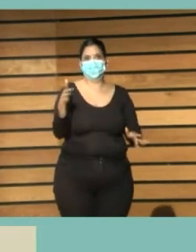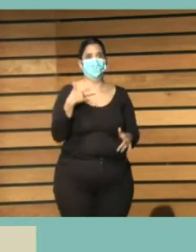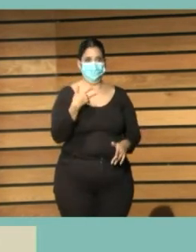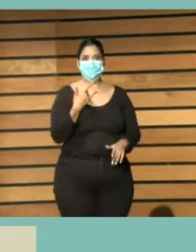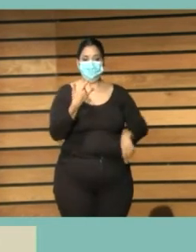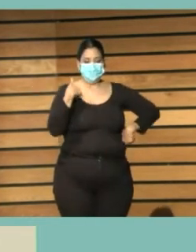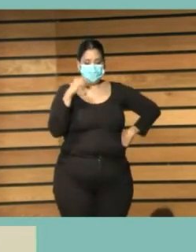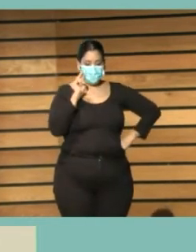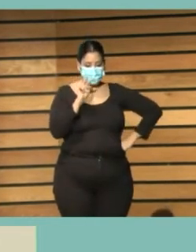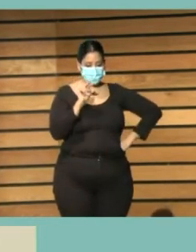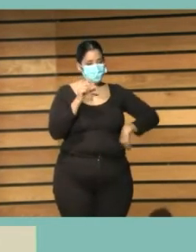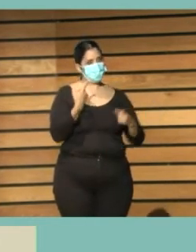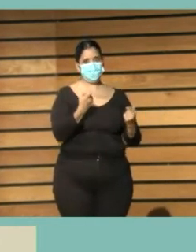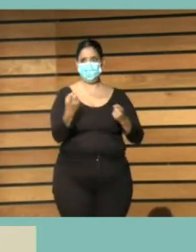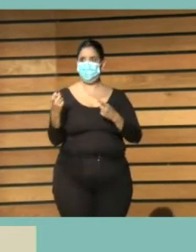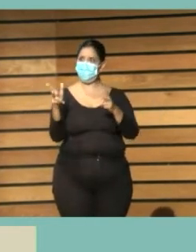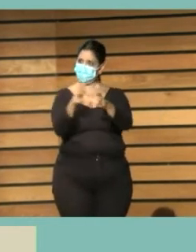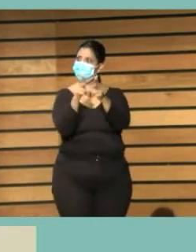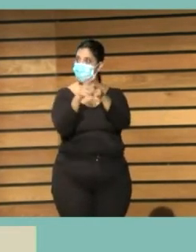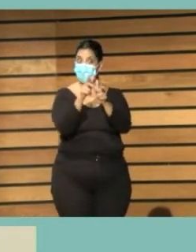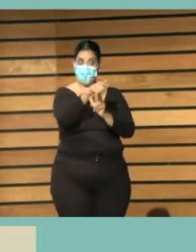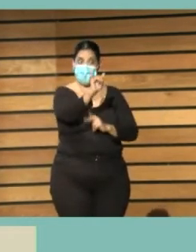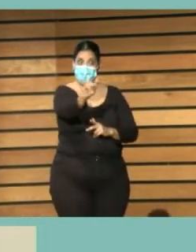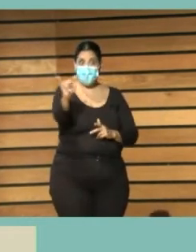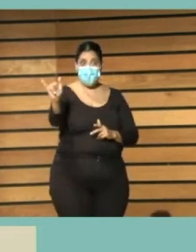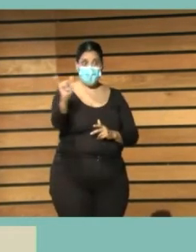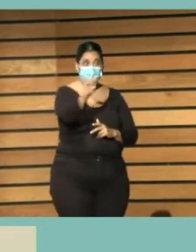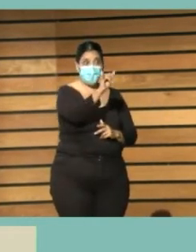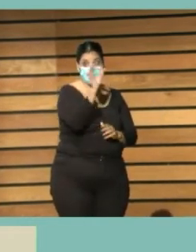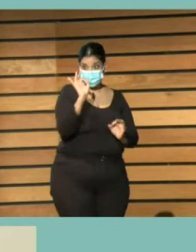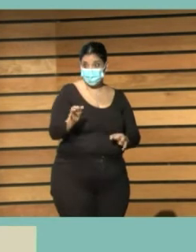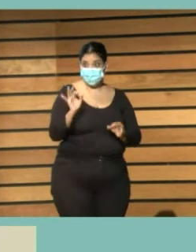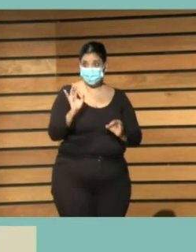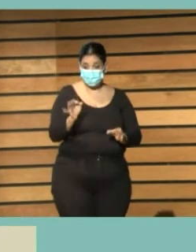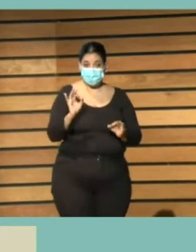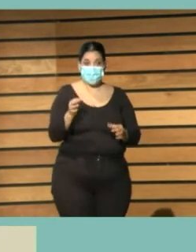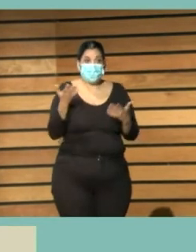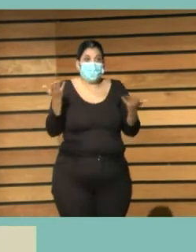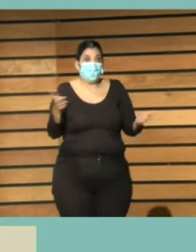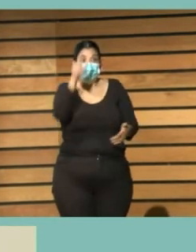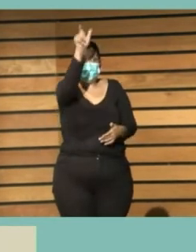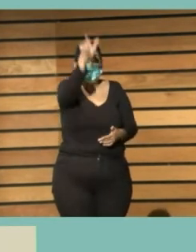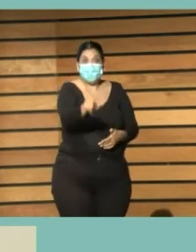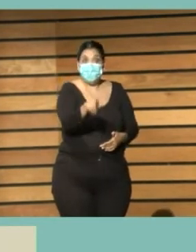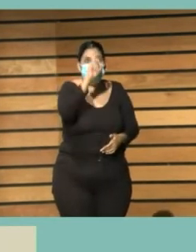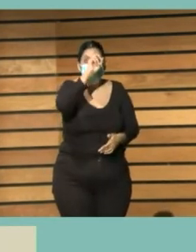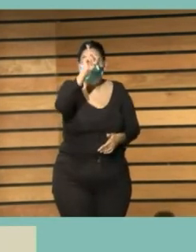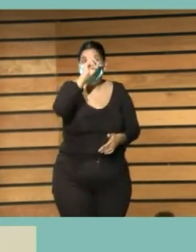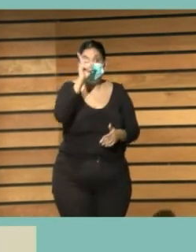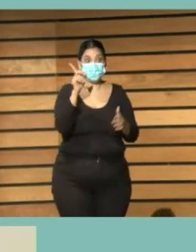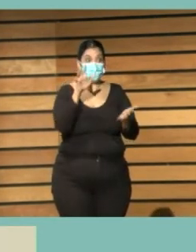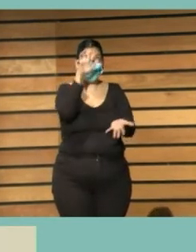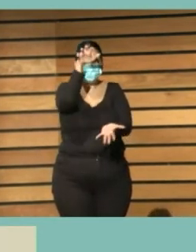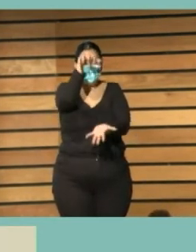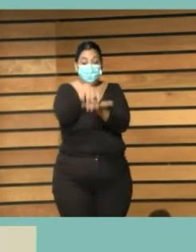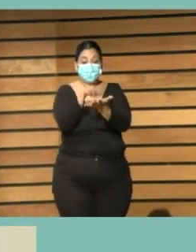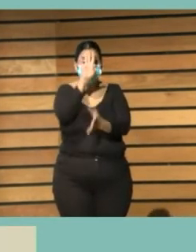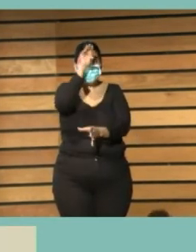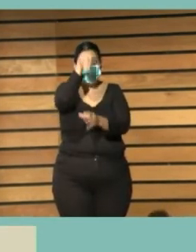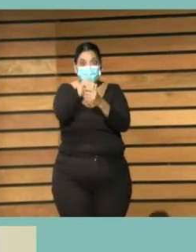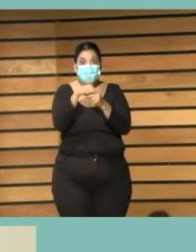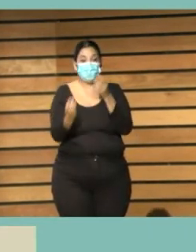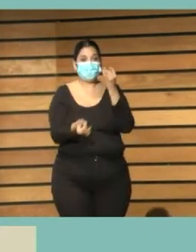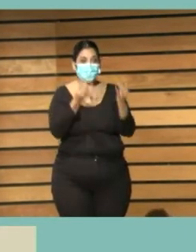que la sociedad tiene que las personas tienen pero las personas no saben o una gran mayoría no